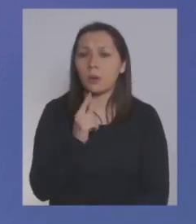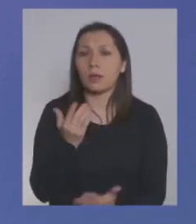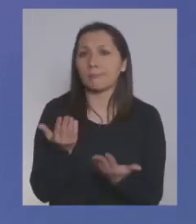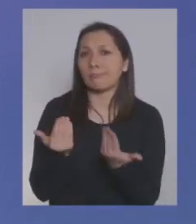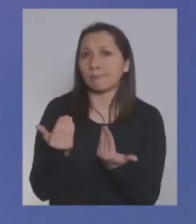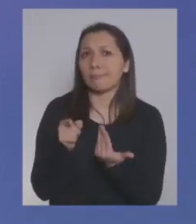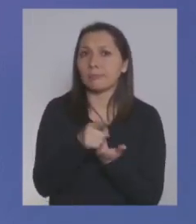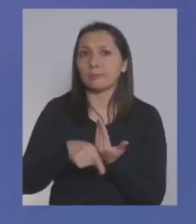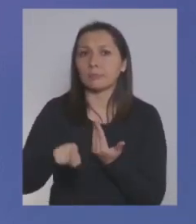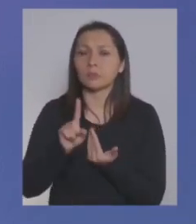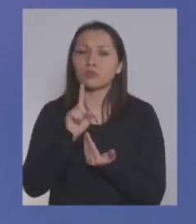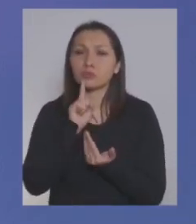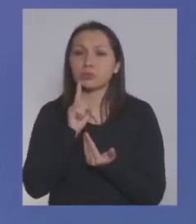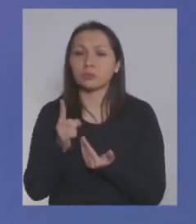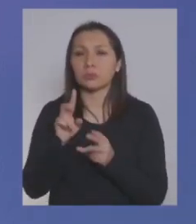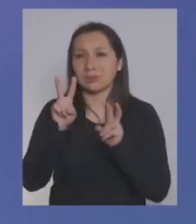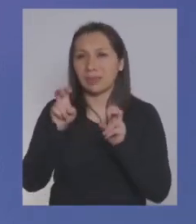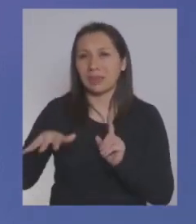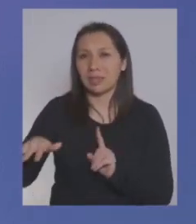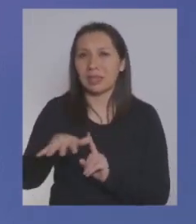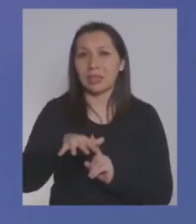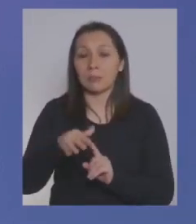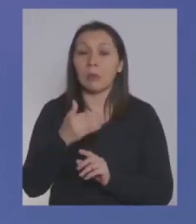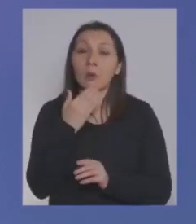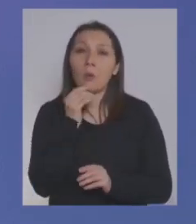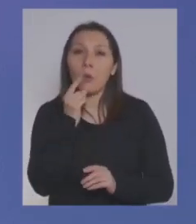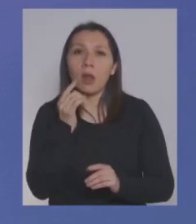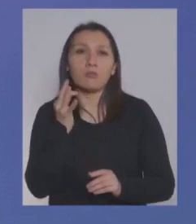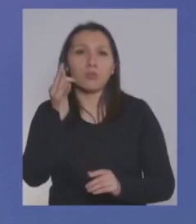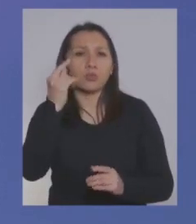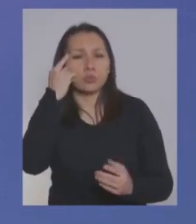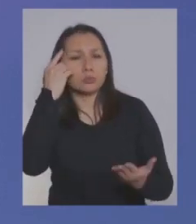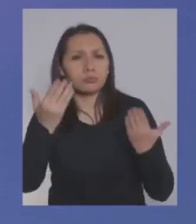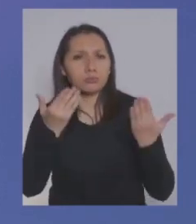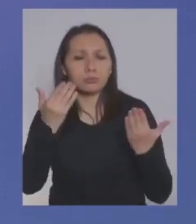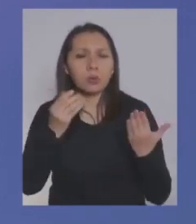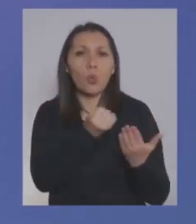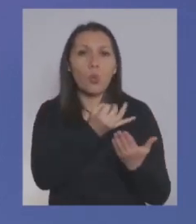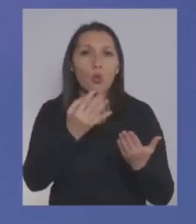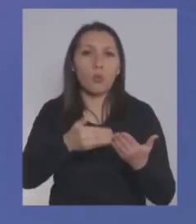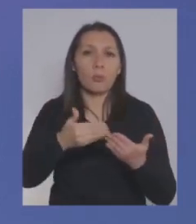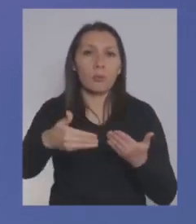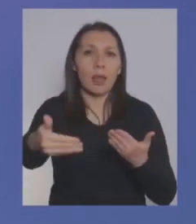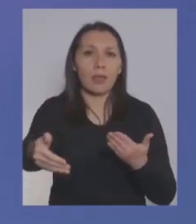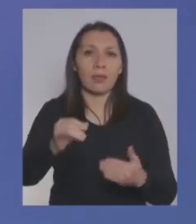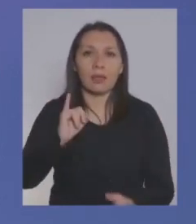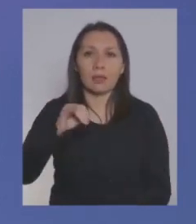expectativas que usted tenía? ¿Cuáles eran también las proyecciones que usted tiene sobre los números que vienen?